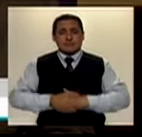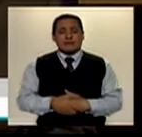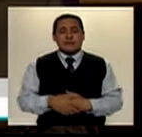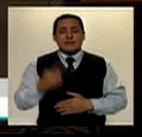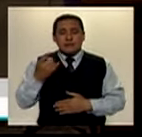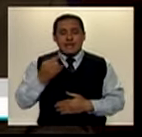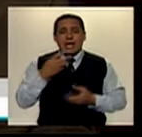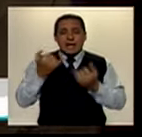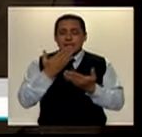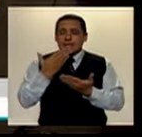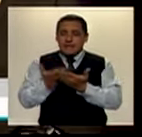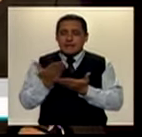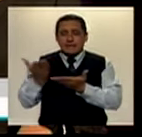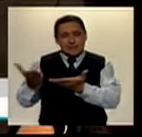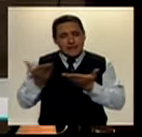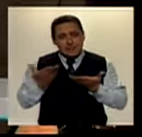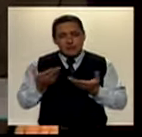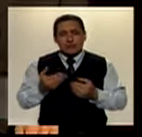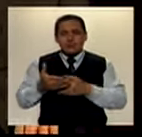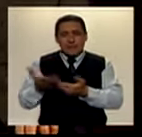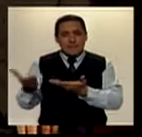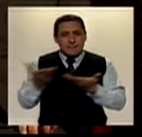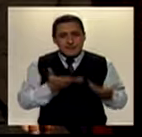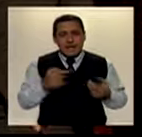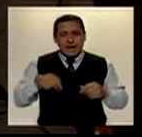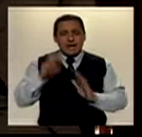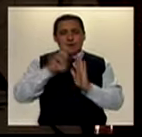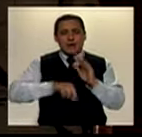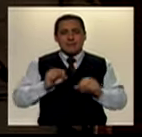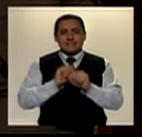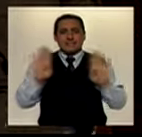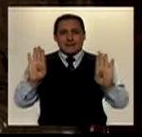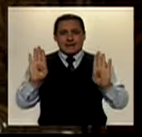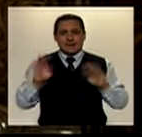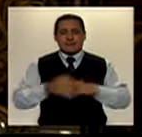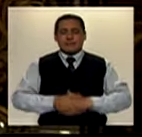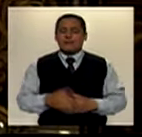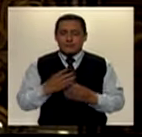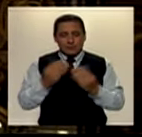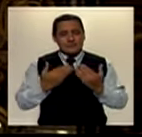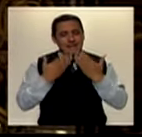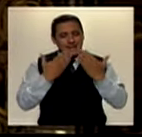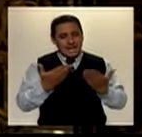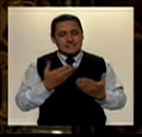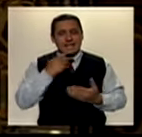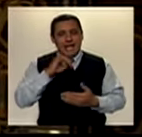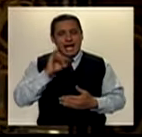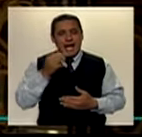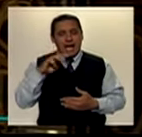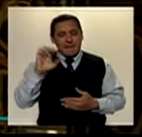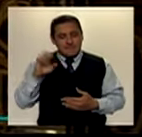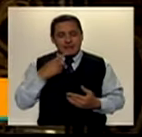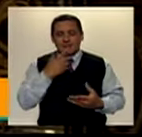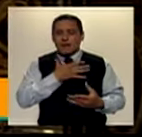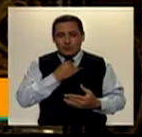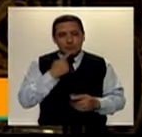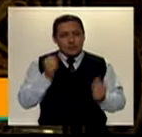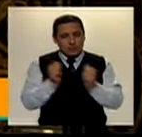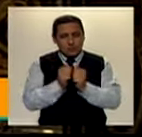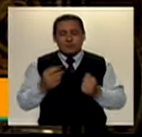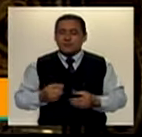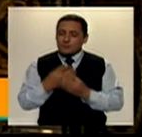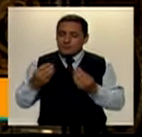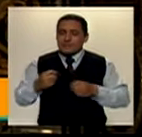Metropolitana, a quien le damos la cordial bienvenida al programa Sin Barreras. Muchas gracias Jaime, estoy encantada de estar con ustedes.